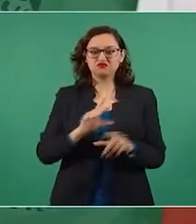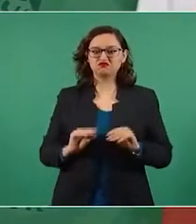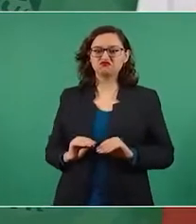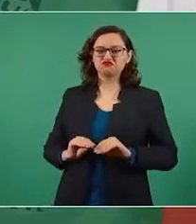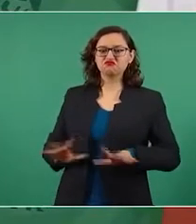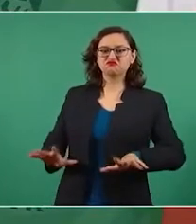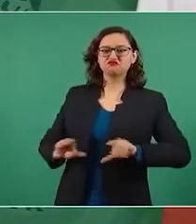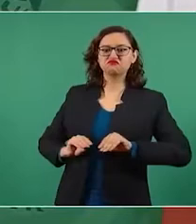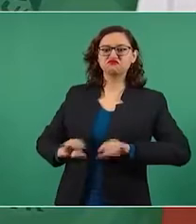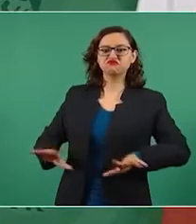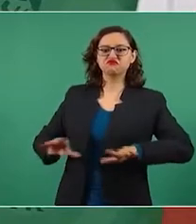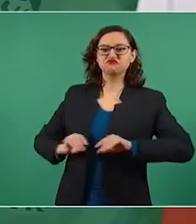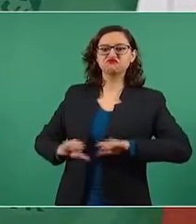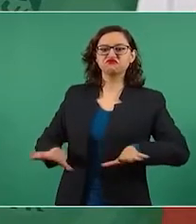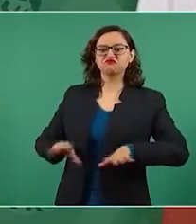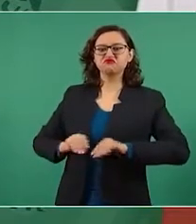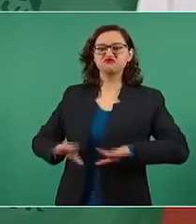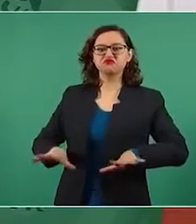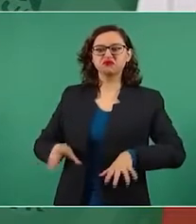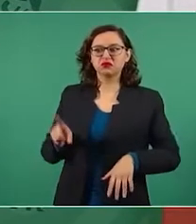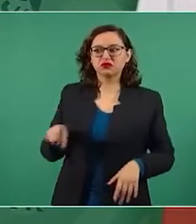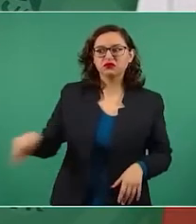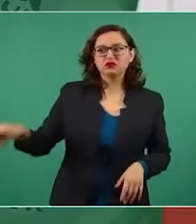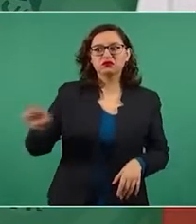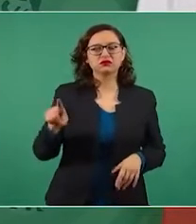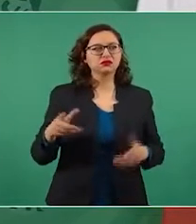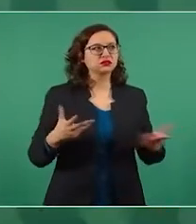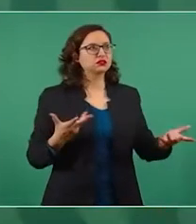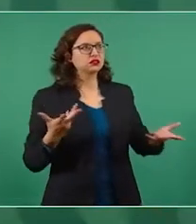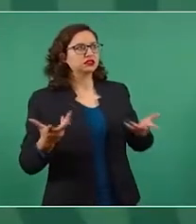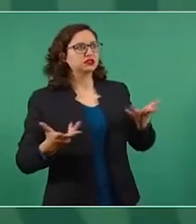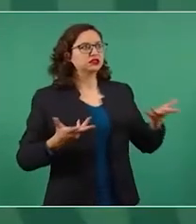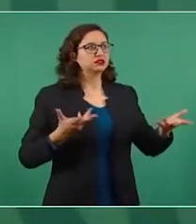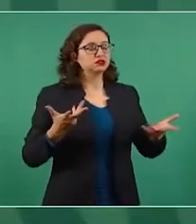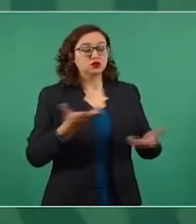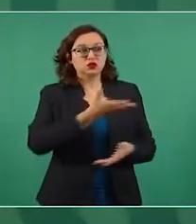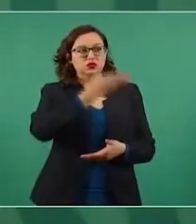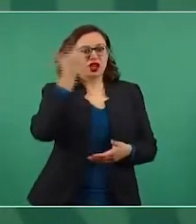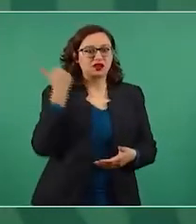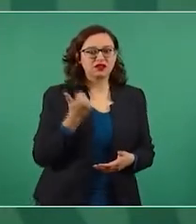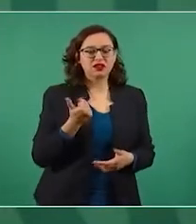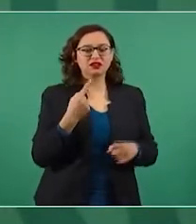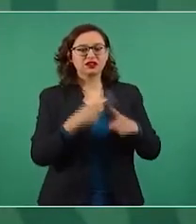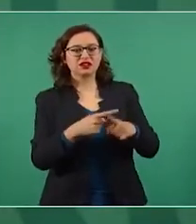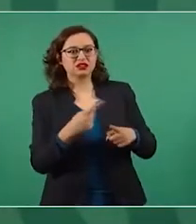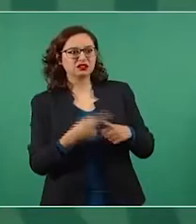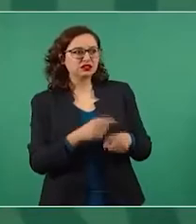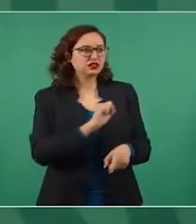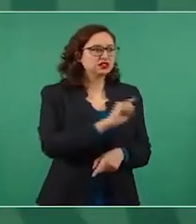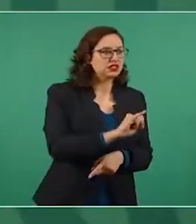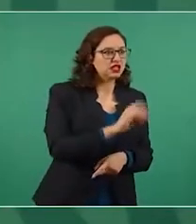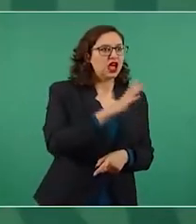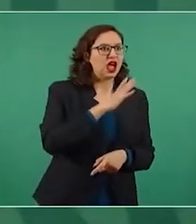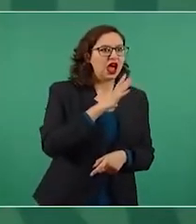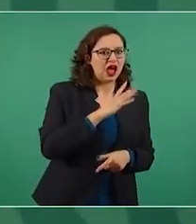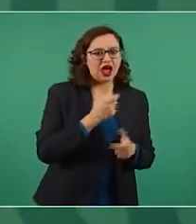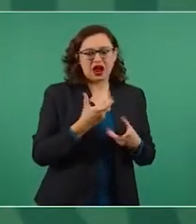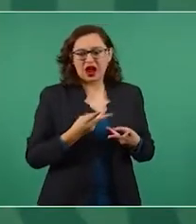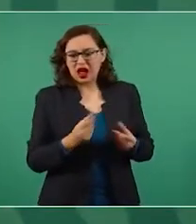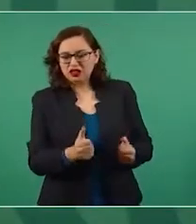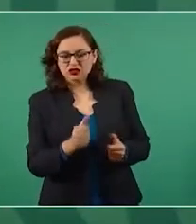determinar qué está bien hecho y qué no, en qué se debe gastar y en qué no, quiénes tienen derechos y quién no,